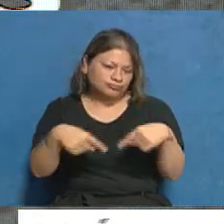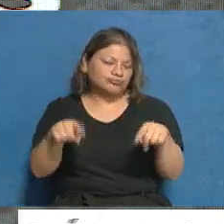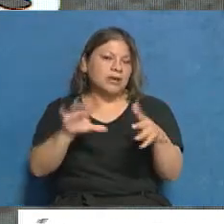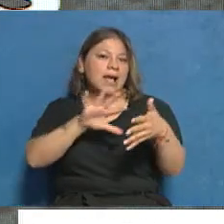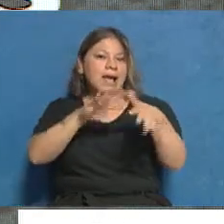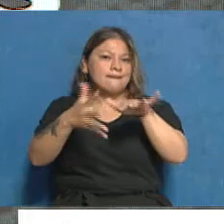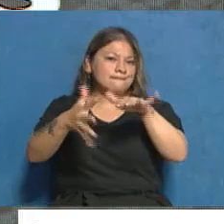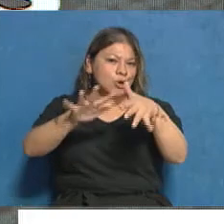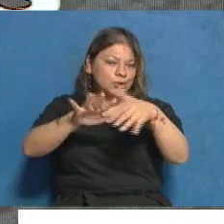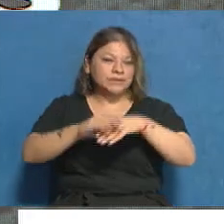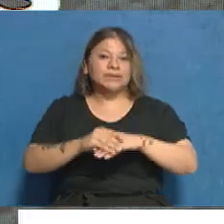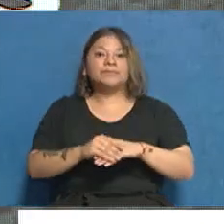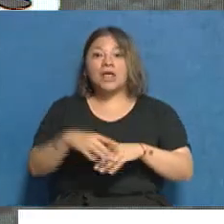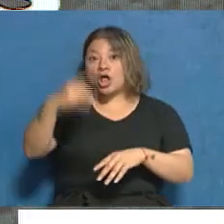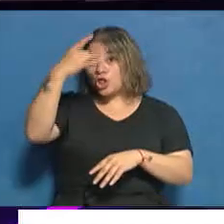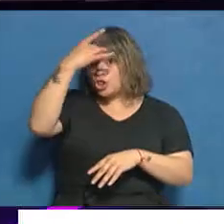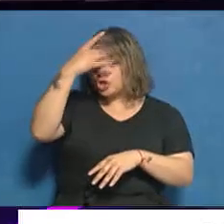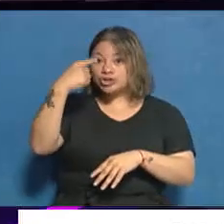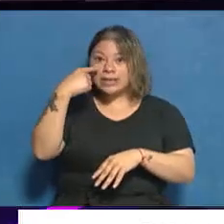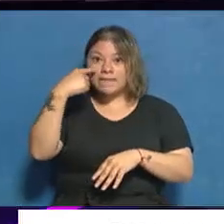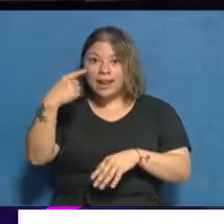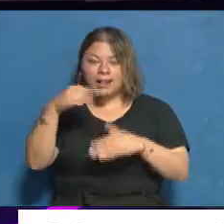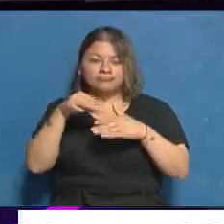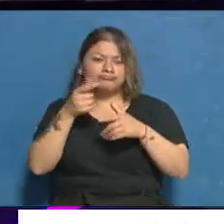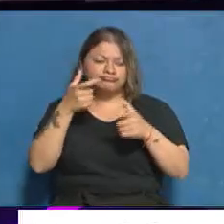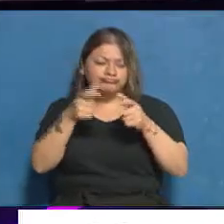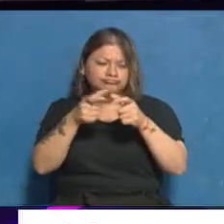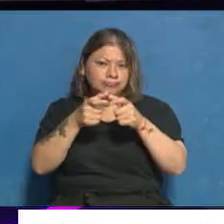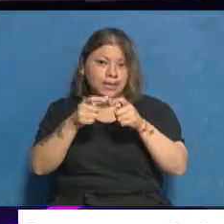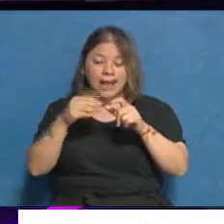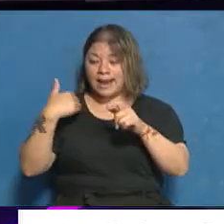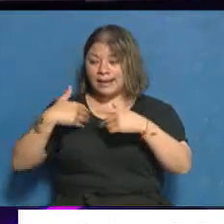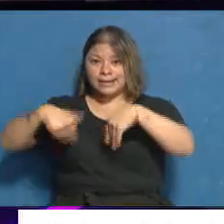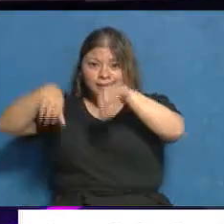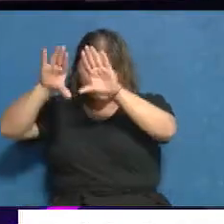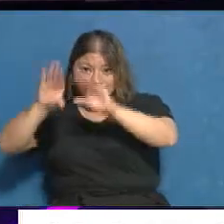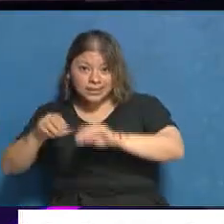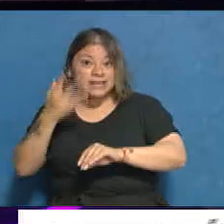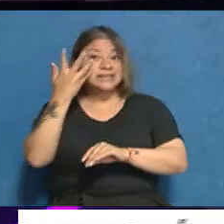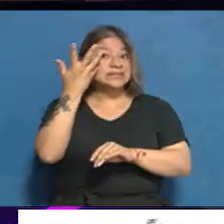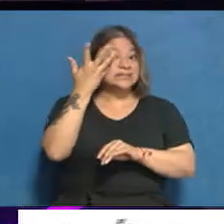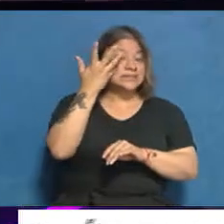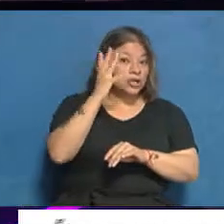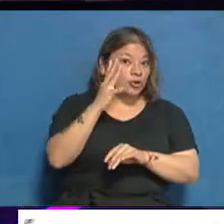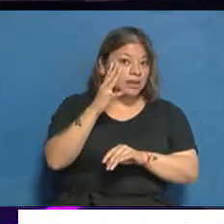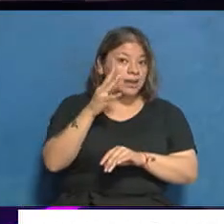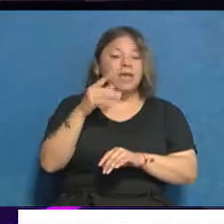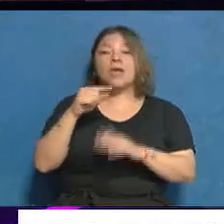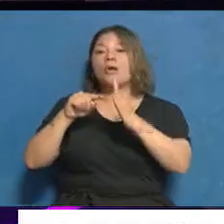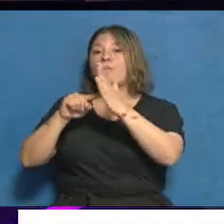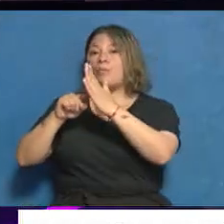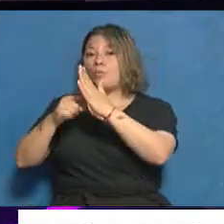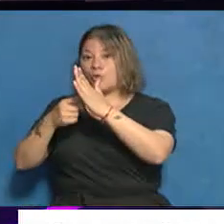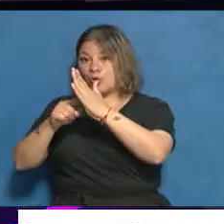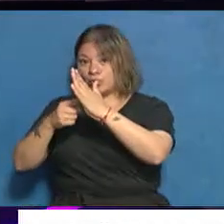son aproximadamente 12.000 archivos en todo el país, 5.000 solo de ellos en Buenos Aires